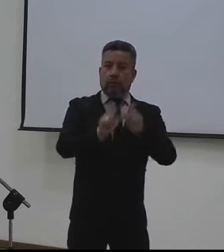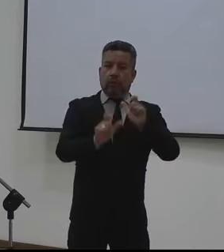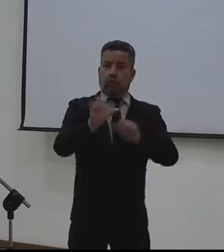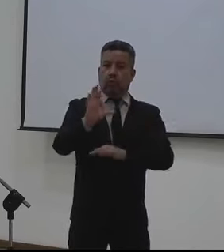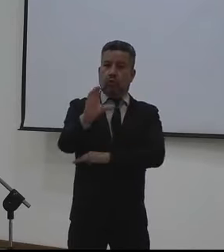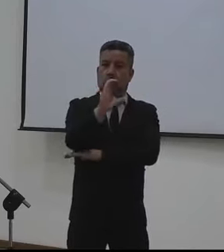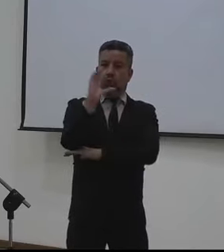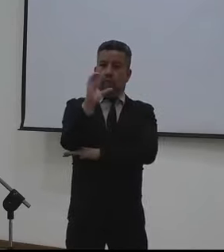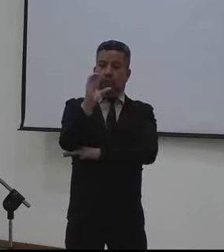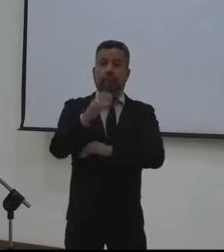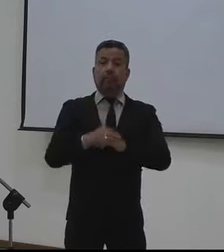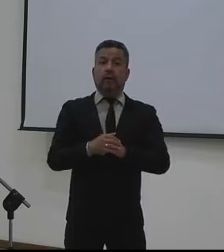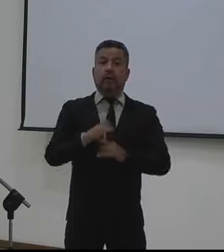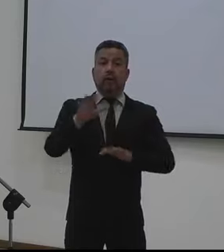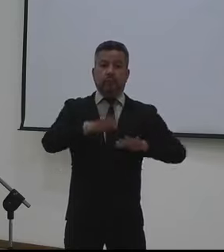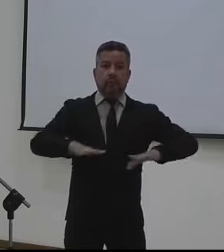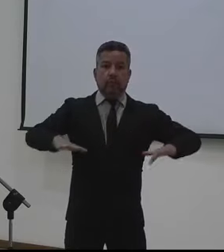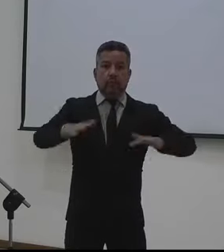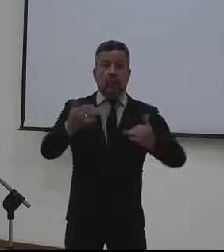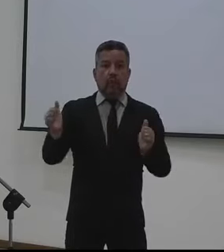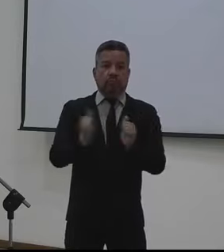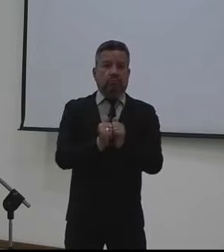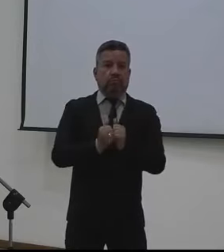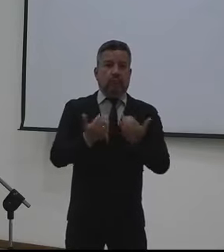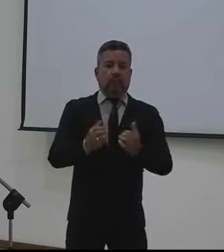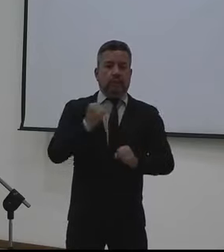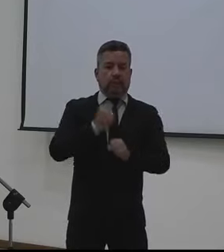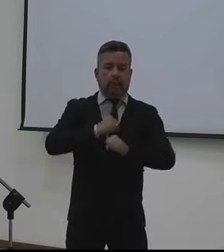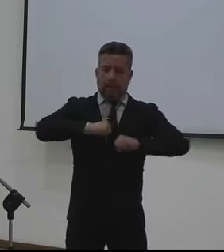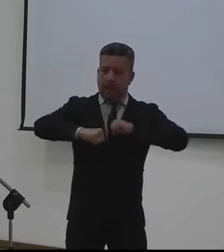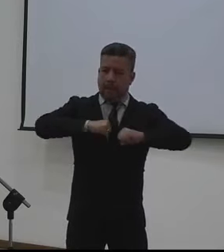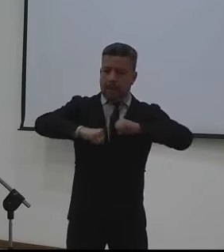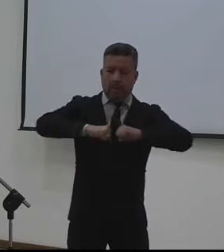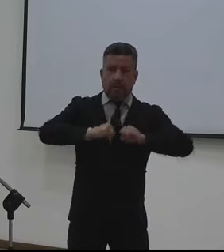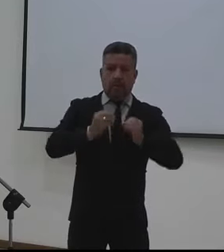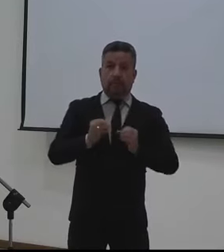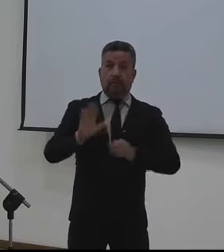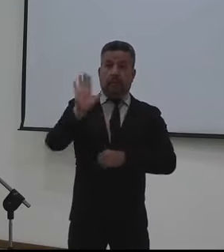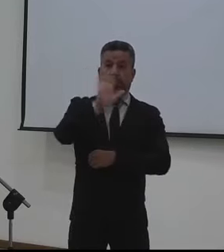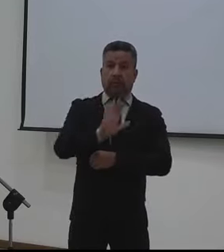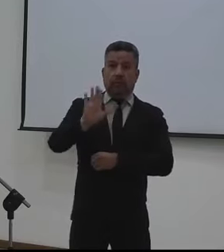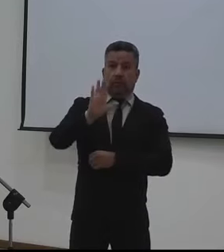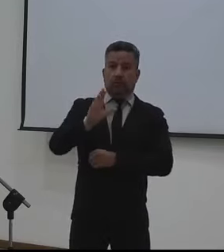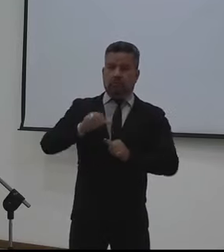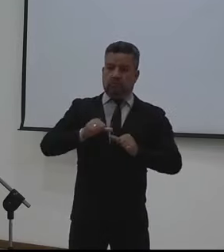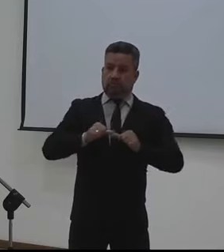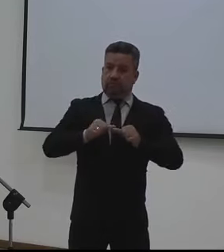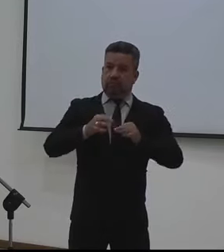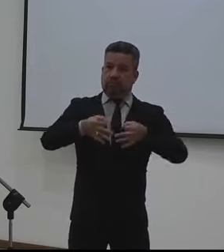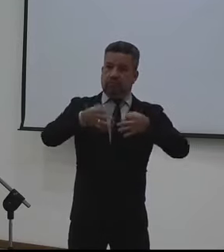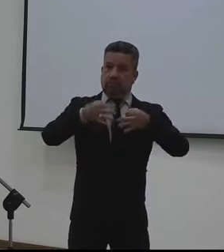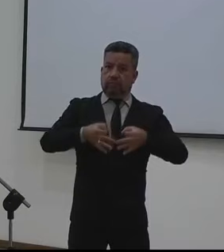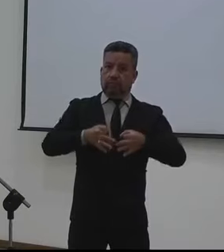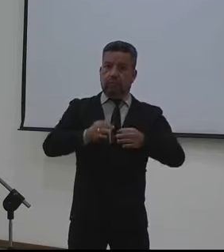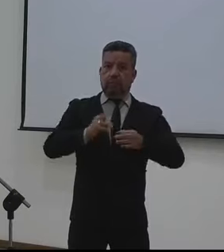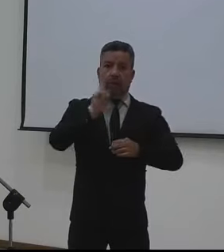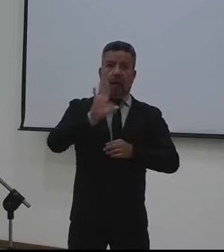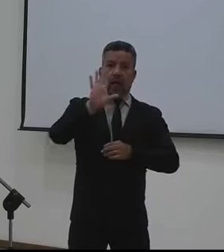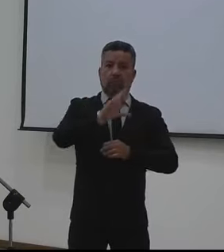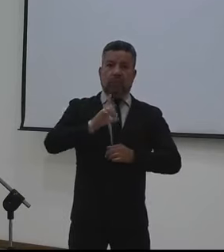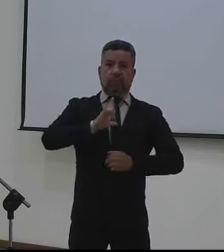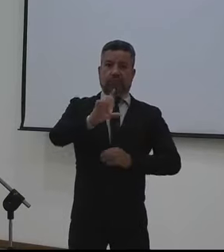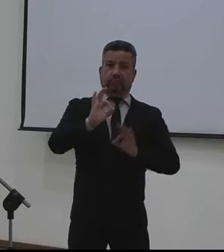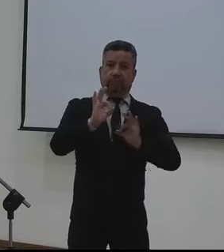todos los colombianos y las regiones que hoy nos acompañan han hecho un gran trabajo llevando a sus departamentos a ubicarse en la